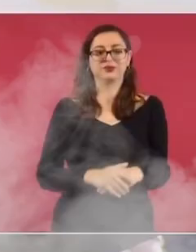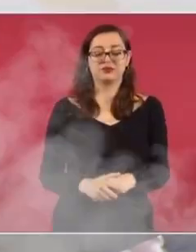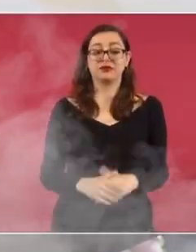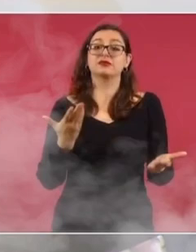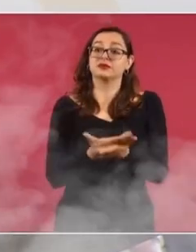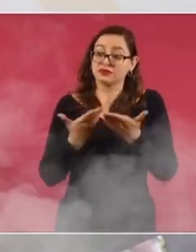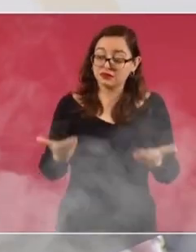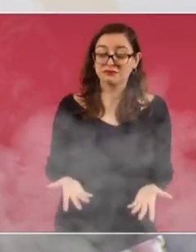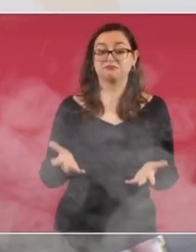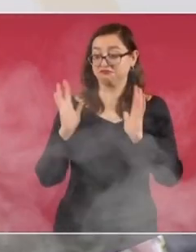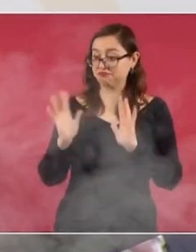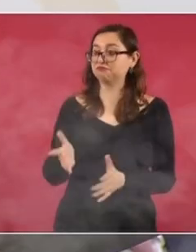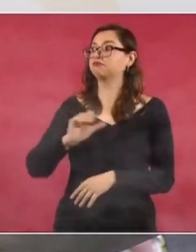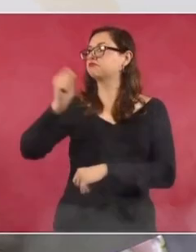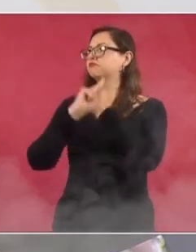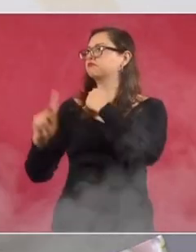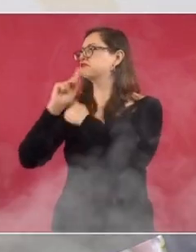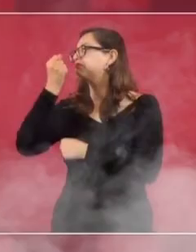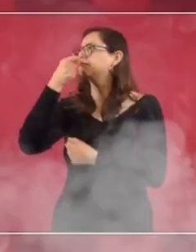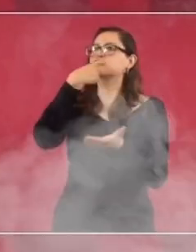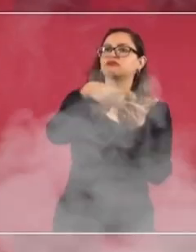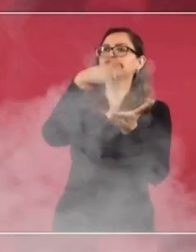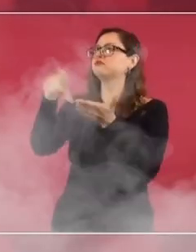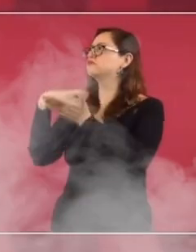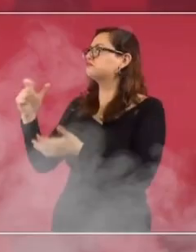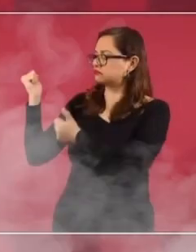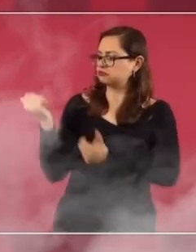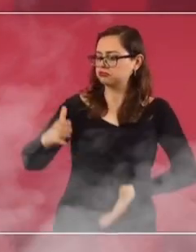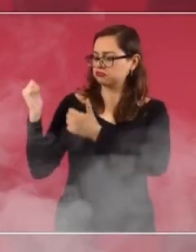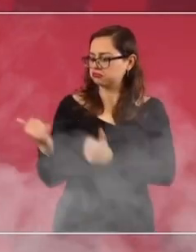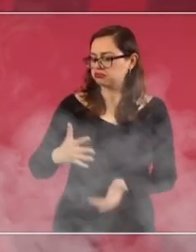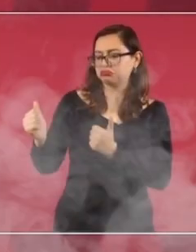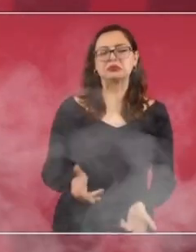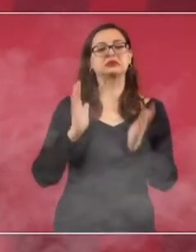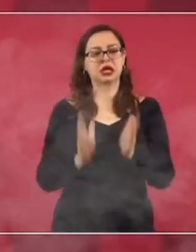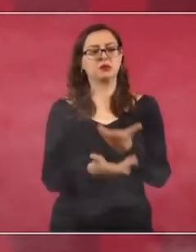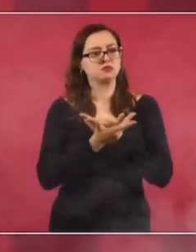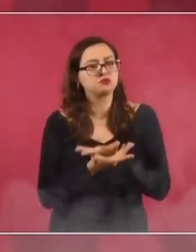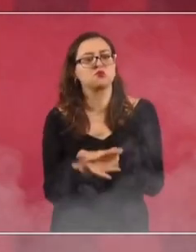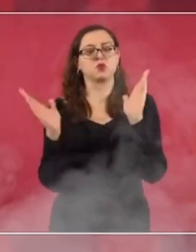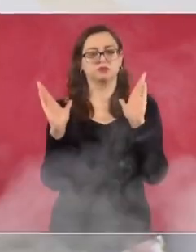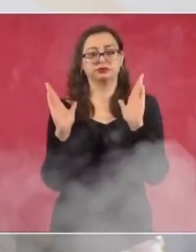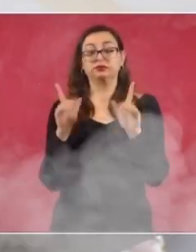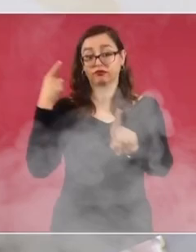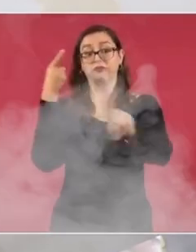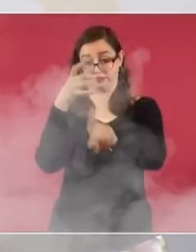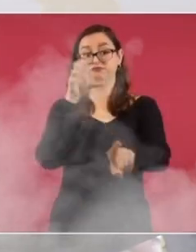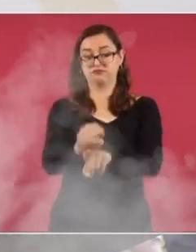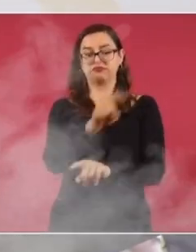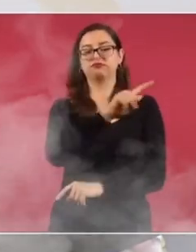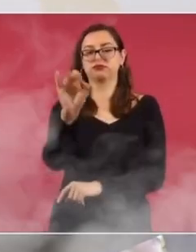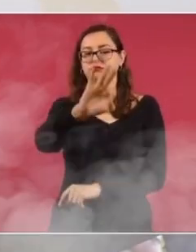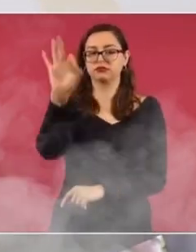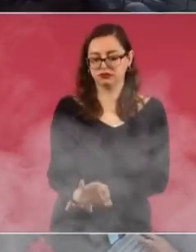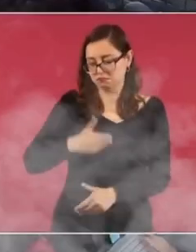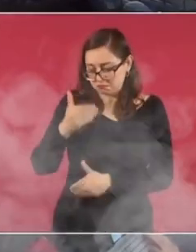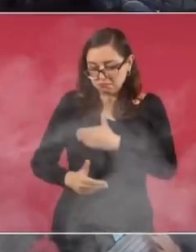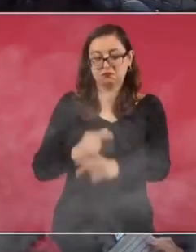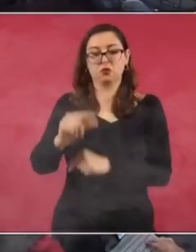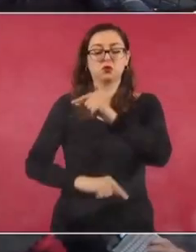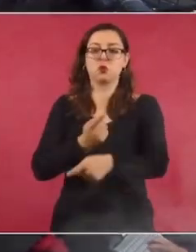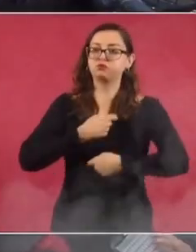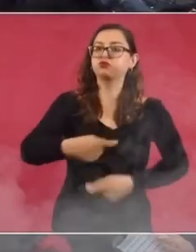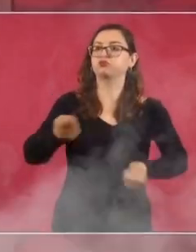estamos abasteciendo de medicamentos a los centros de salud, a los hospitales y el propósito es que tengan el 100% de todos los medicamentos y